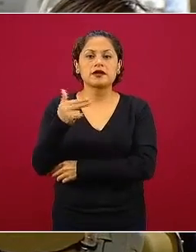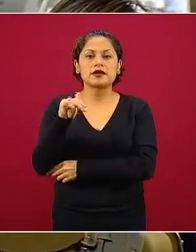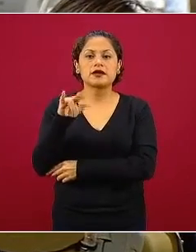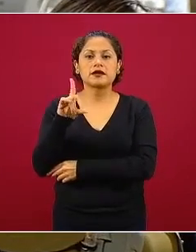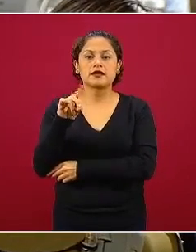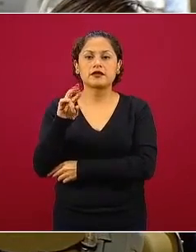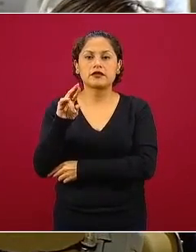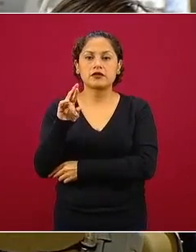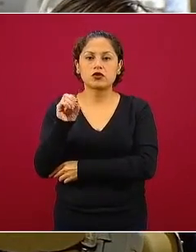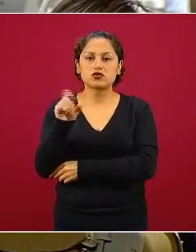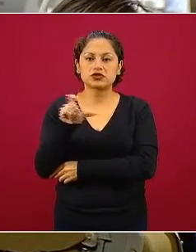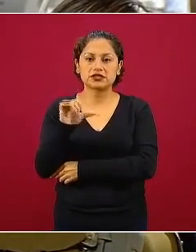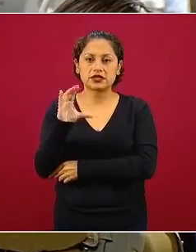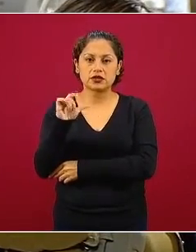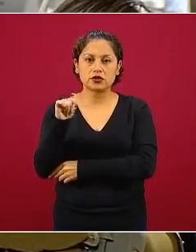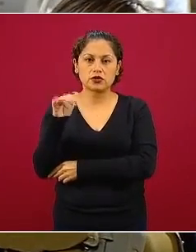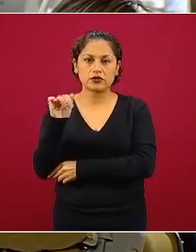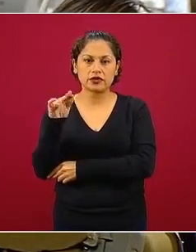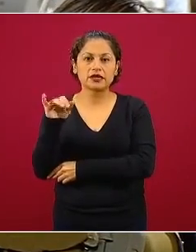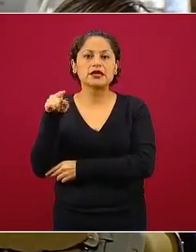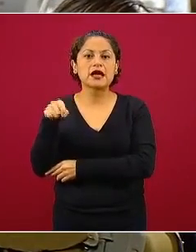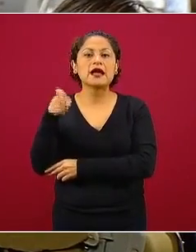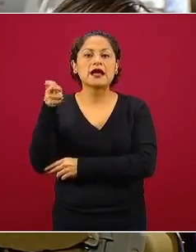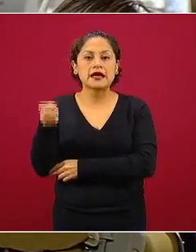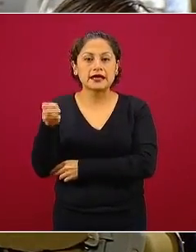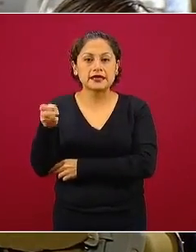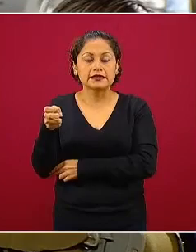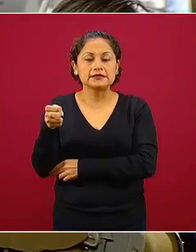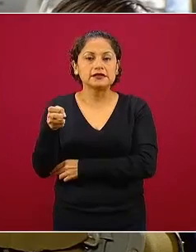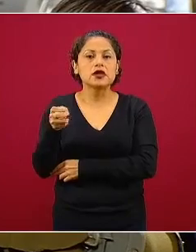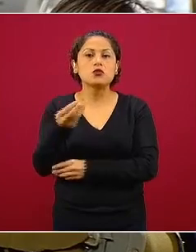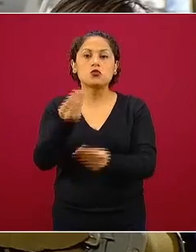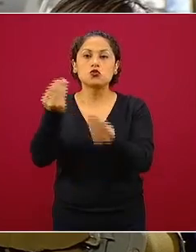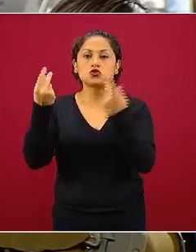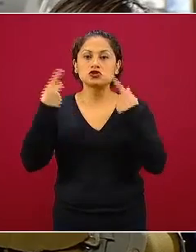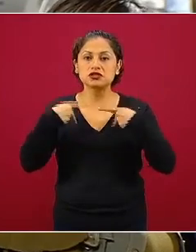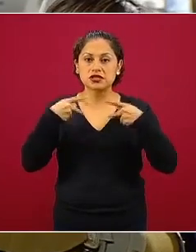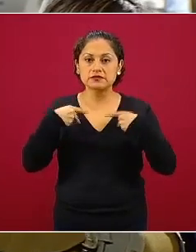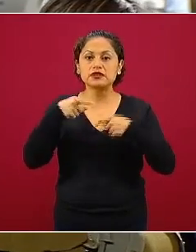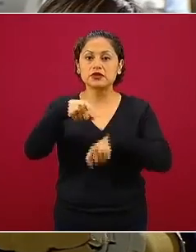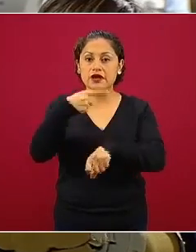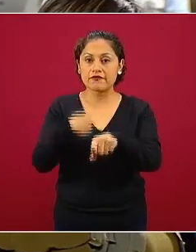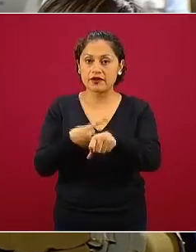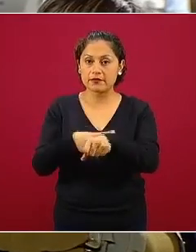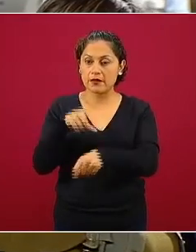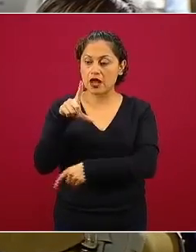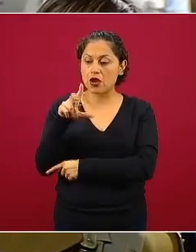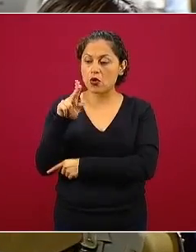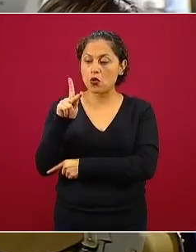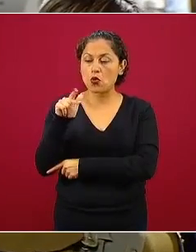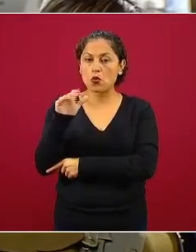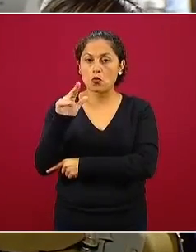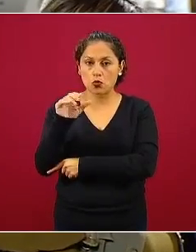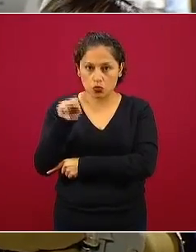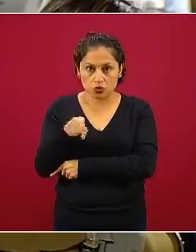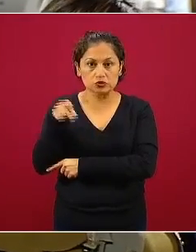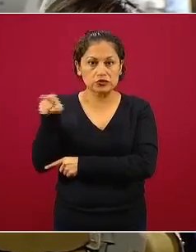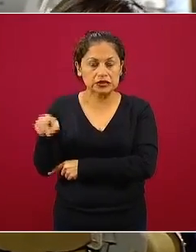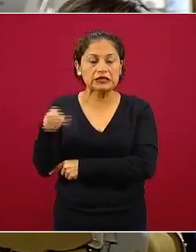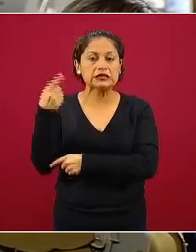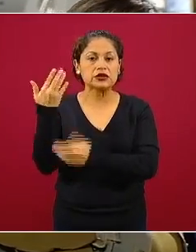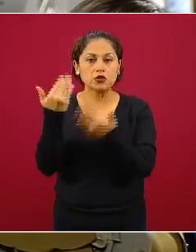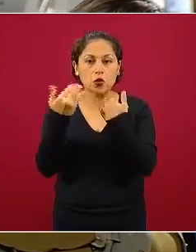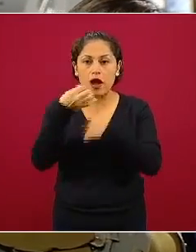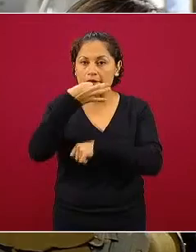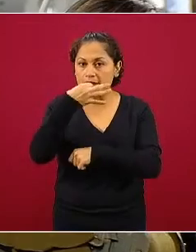que es una preocupación de mucha gente que padece de lupus y a propósito de la pandemia ha habido una escasez al respecto